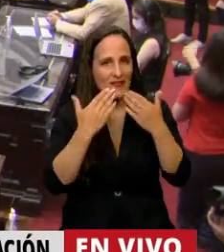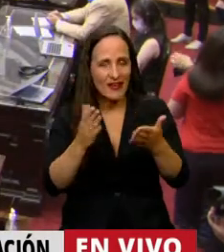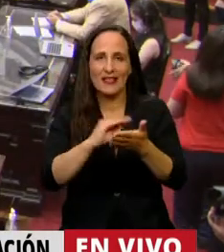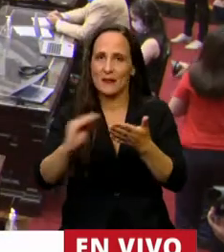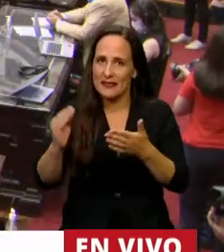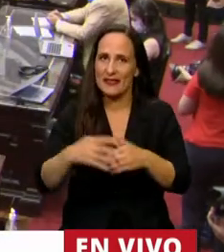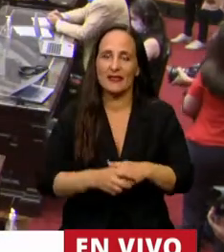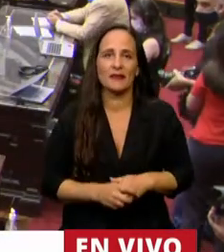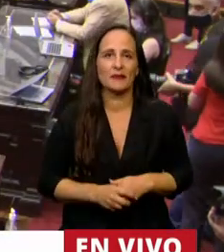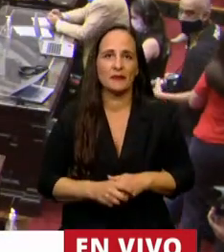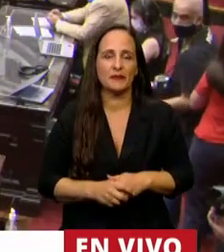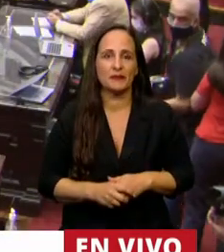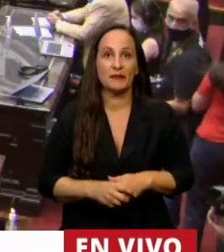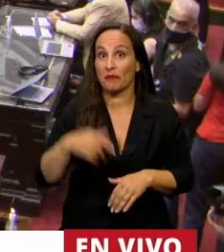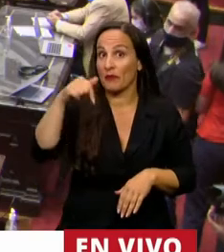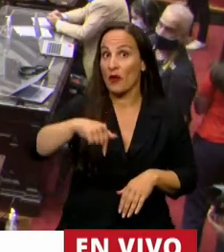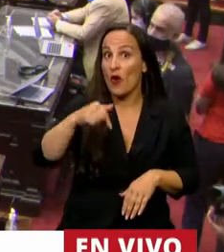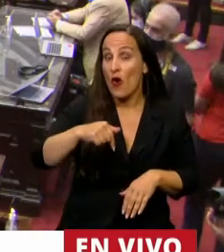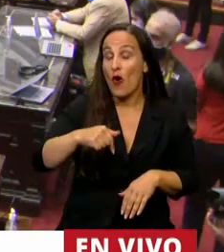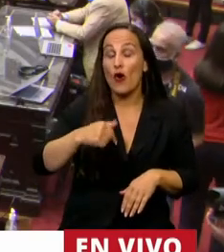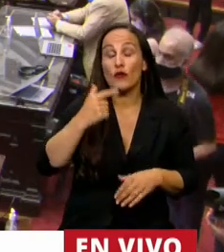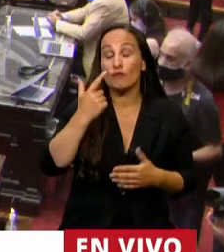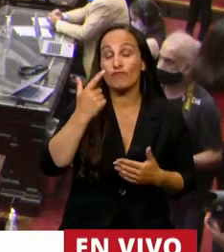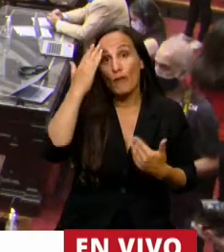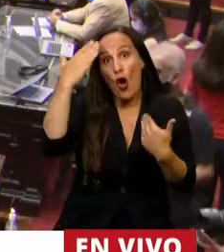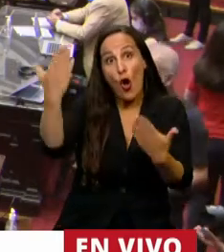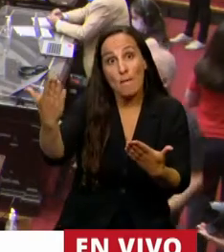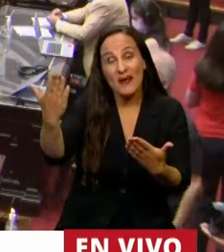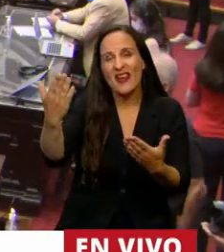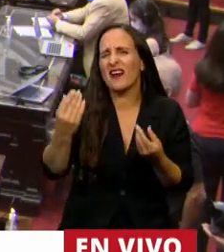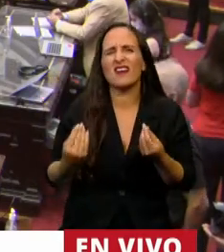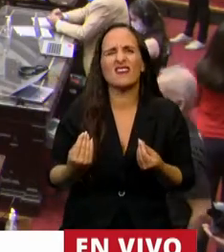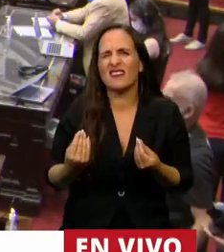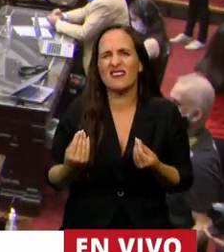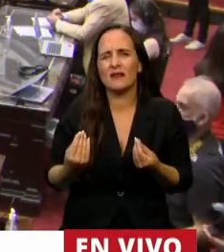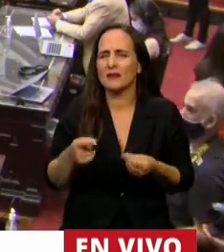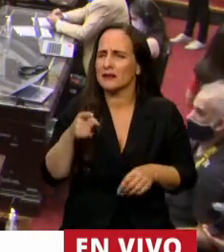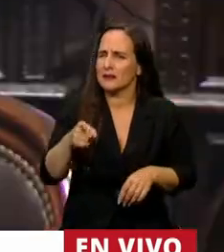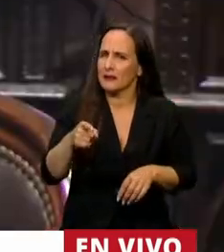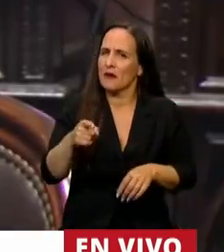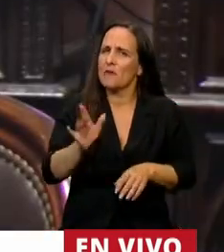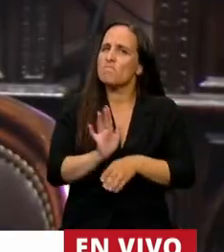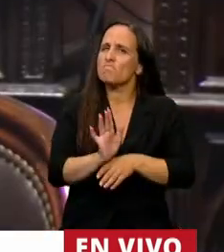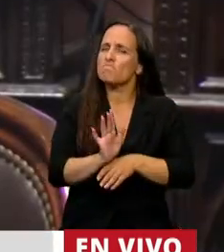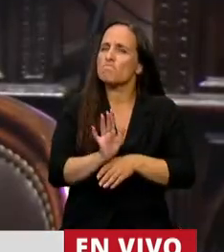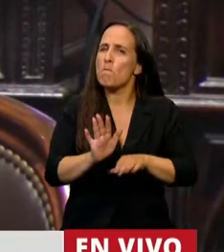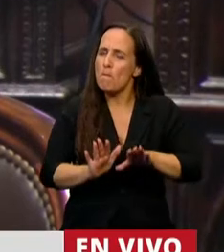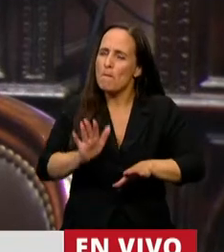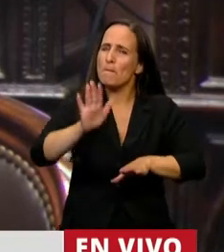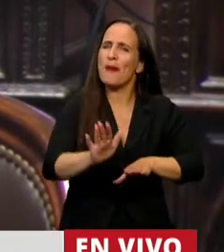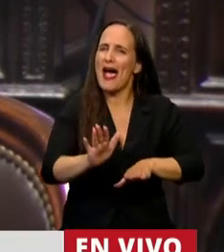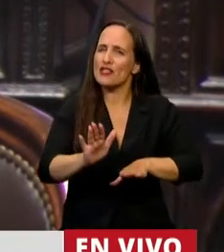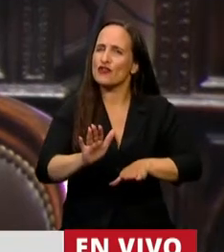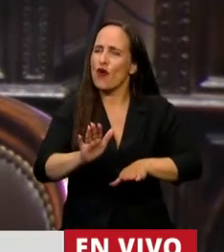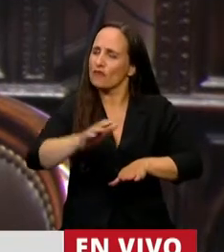Presidente. En el día de hoy quiero hacer un homenaje al primer paso decisivo en la consolidación de